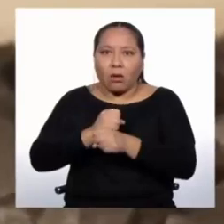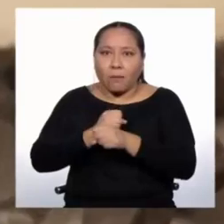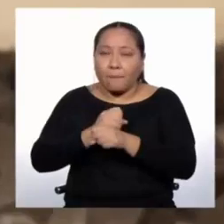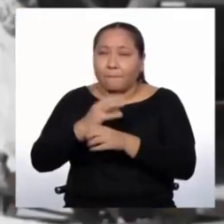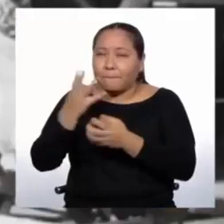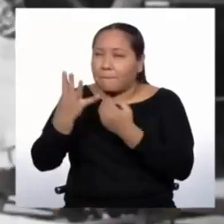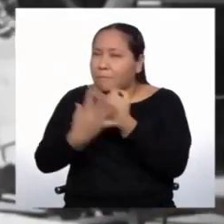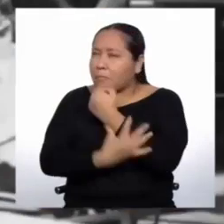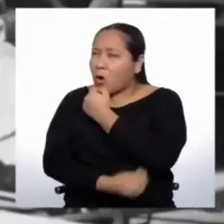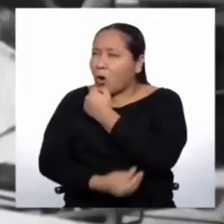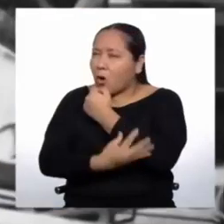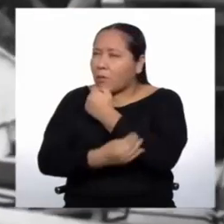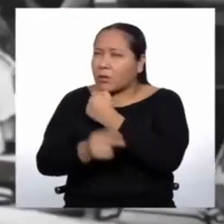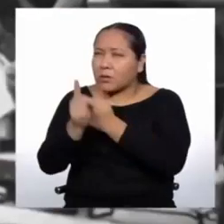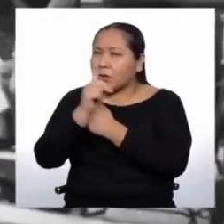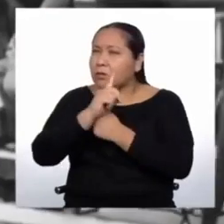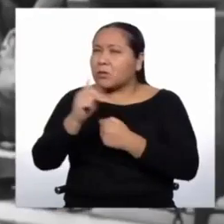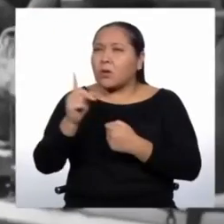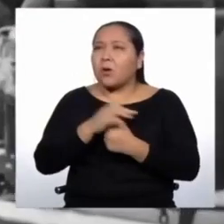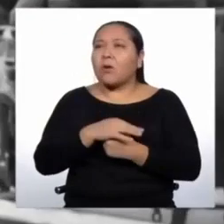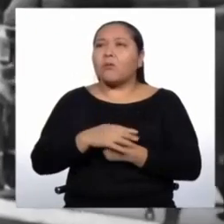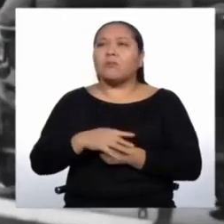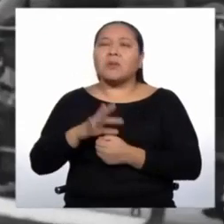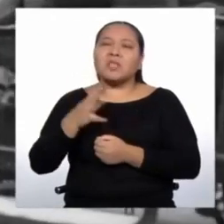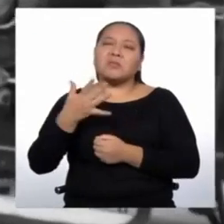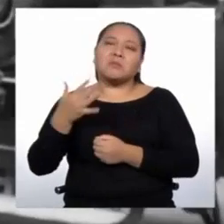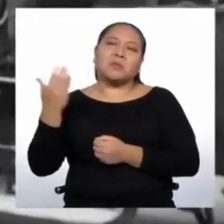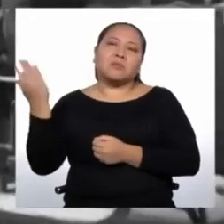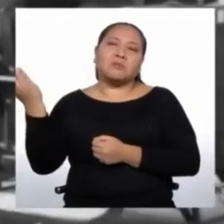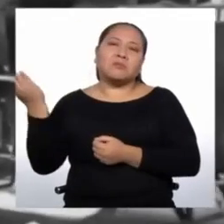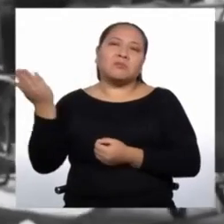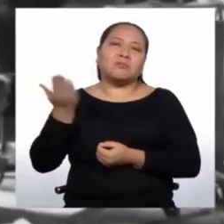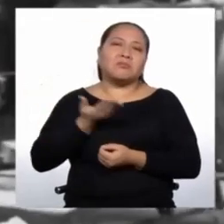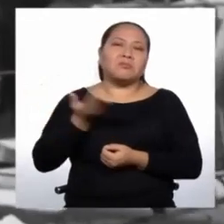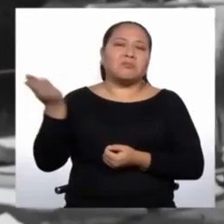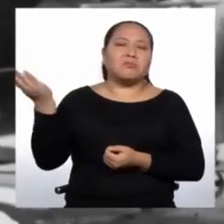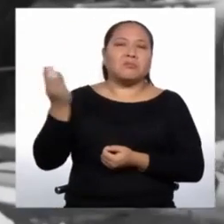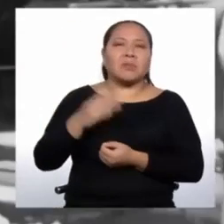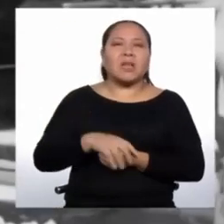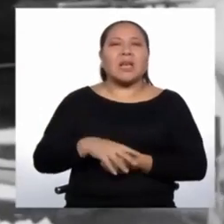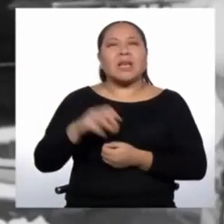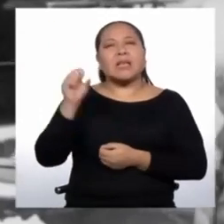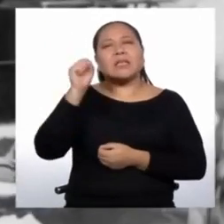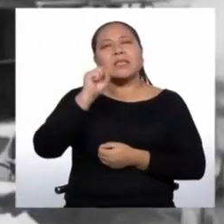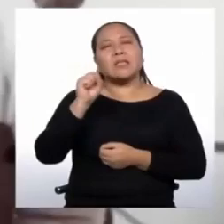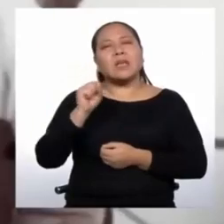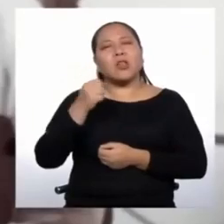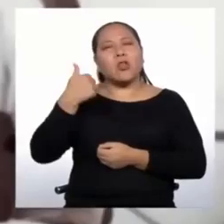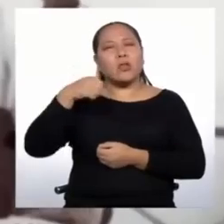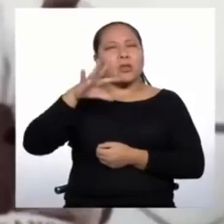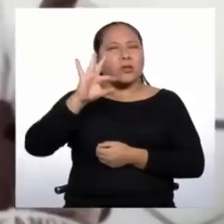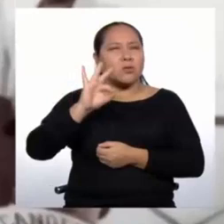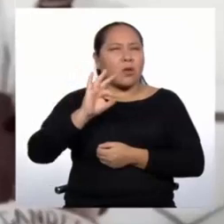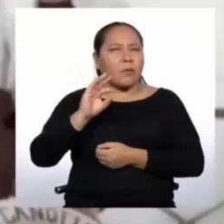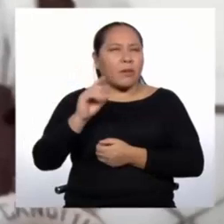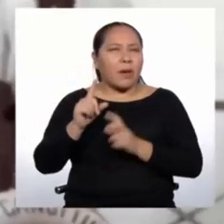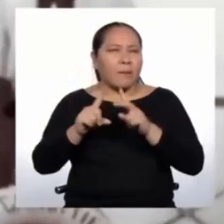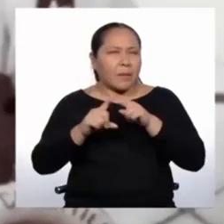establecieron justamente al finalizar el siglo XIX y comenzar el siglo XX en muchas partes de Lima.